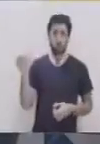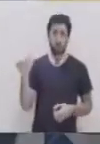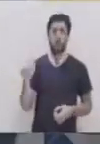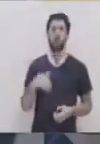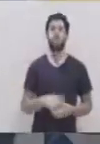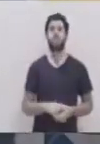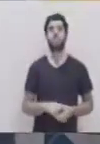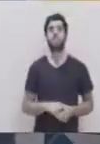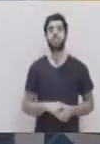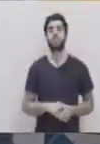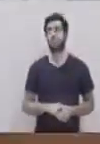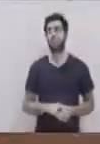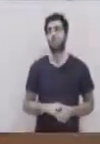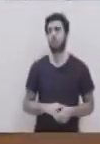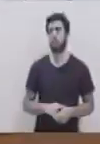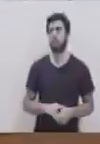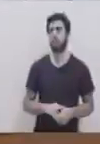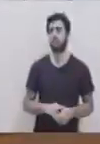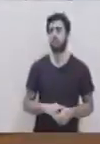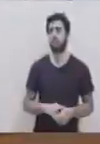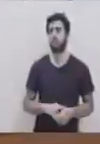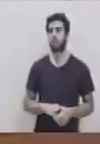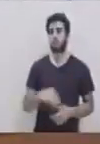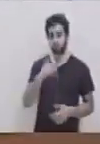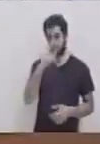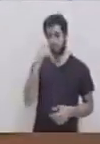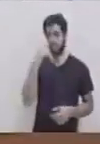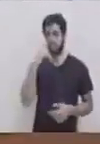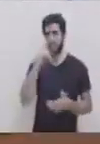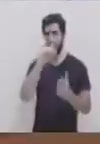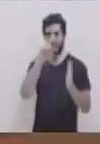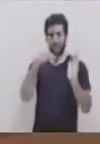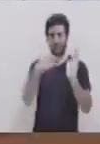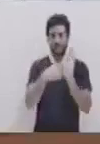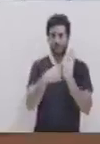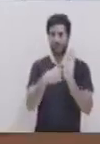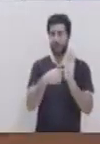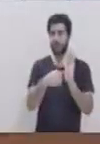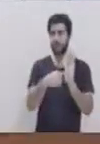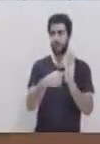el eje mayor. ¿Sí? Si nosotros medimos del centro...